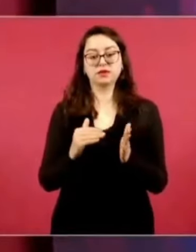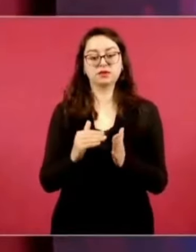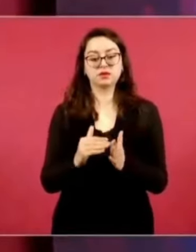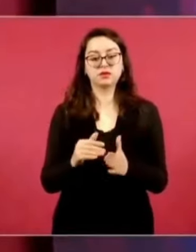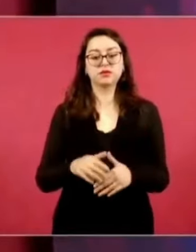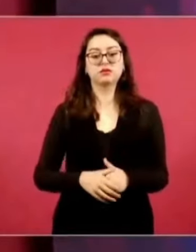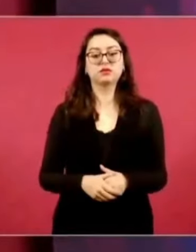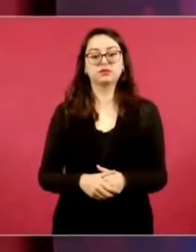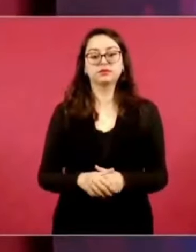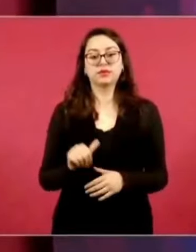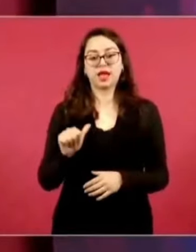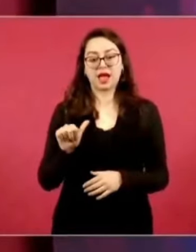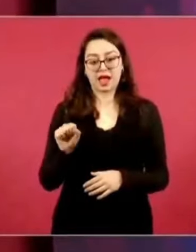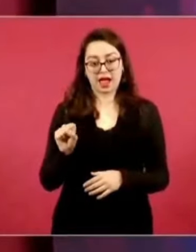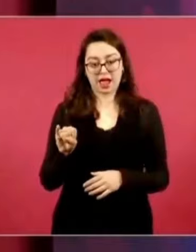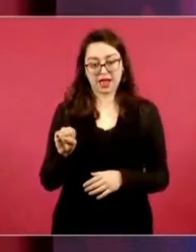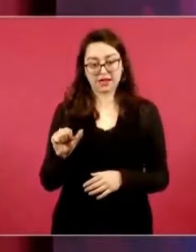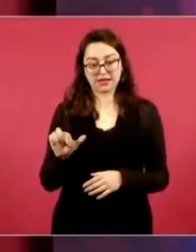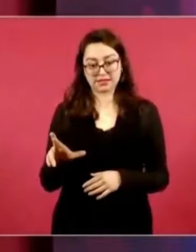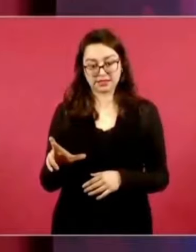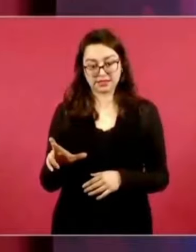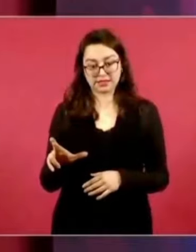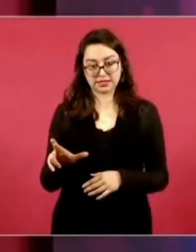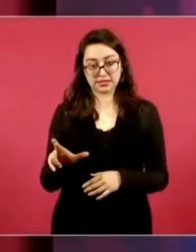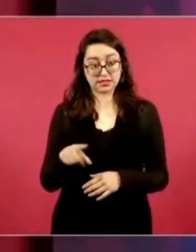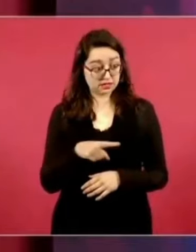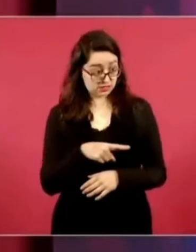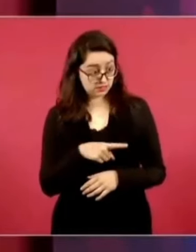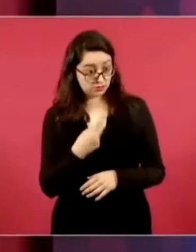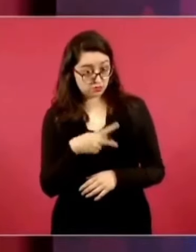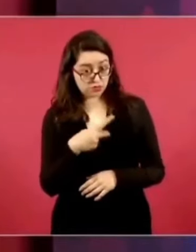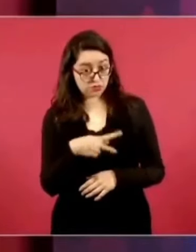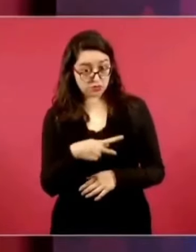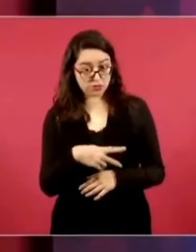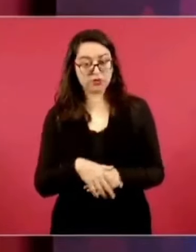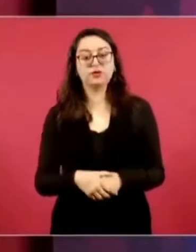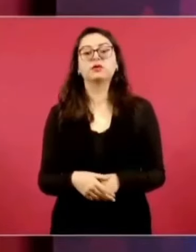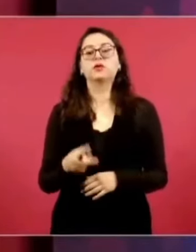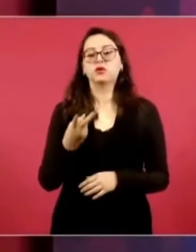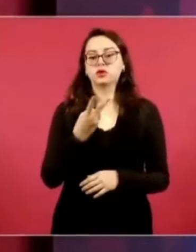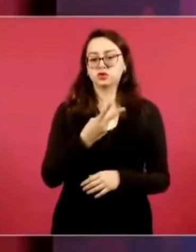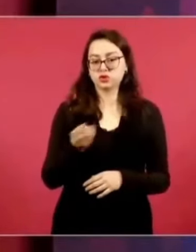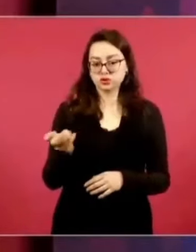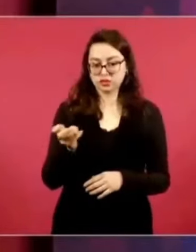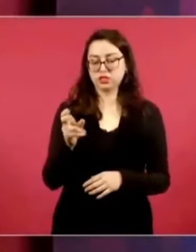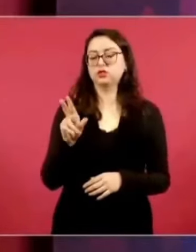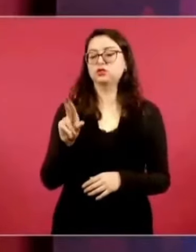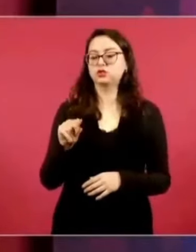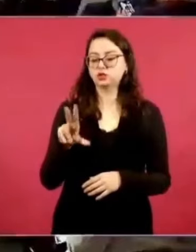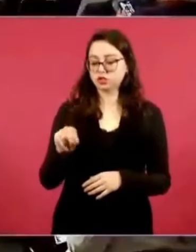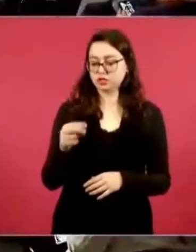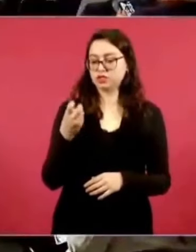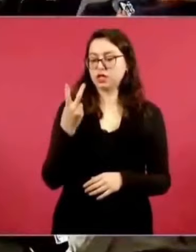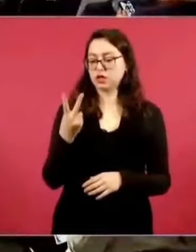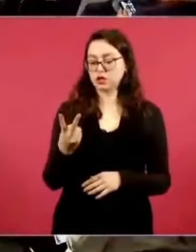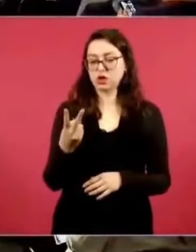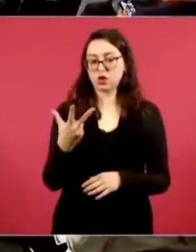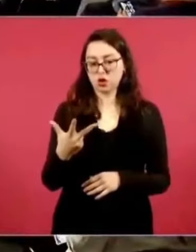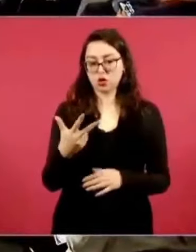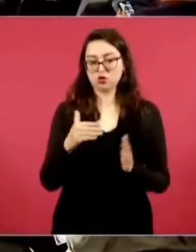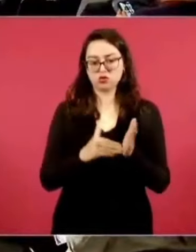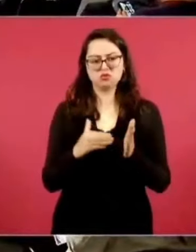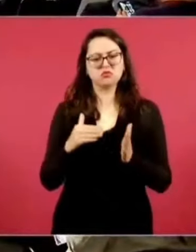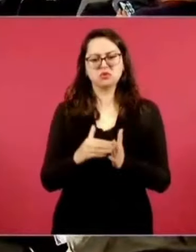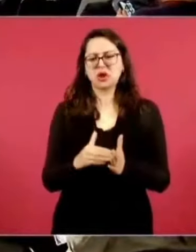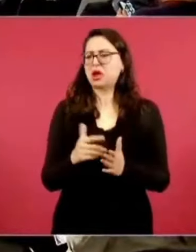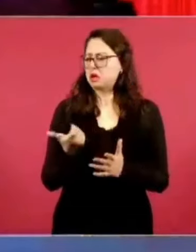Grupo Asil, ¿ese es el de ustedes? Sí. Doscientos ochenta y ocho millones. Hasta eso